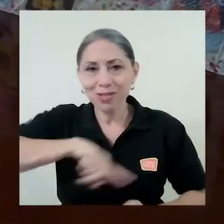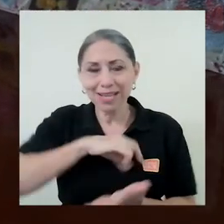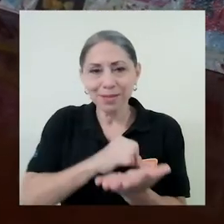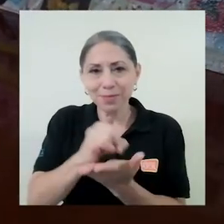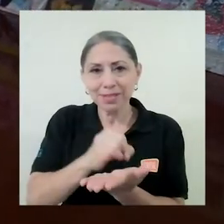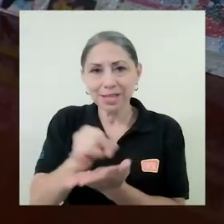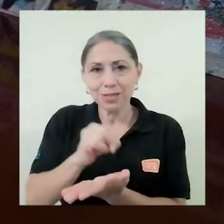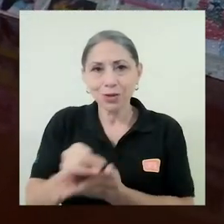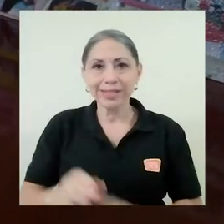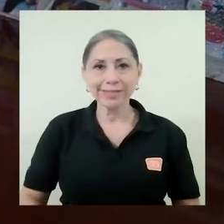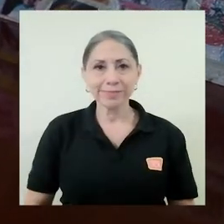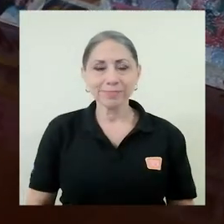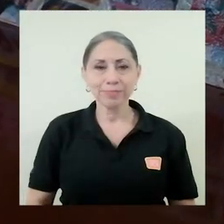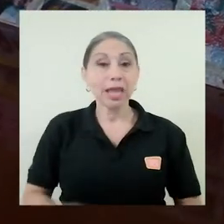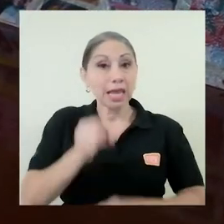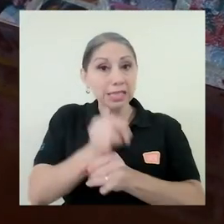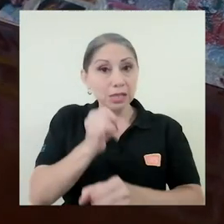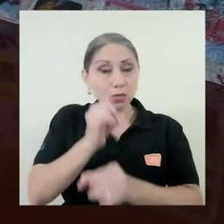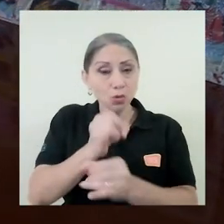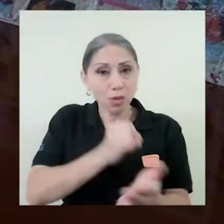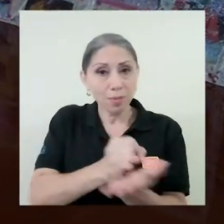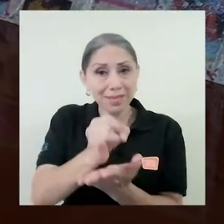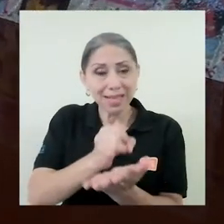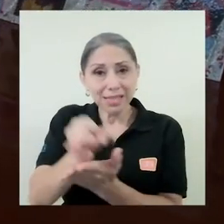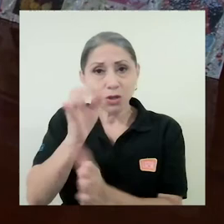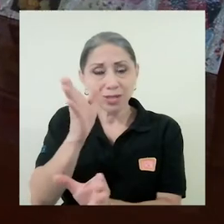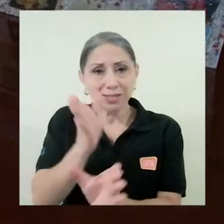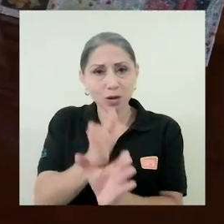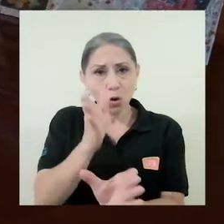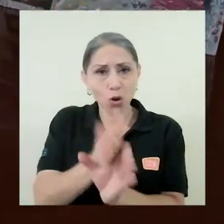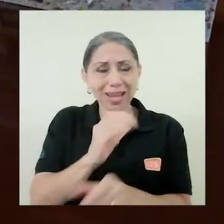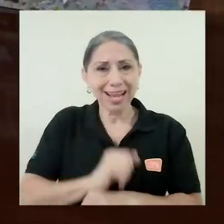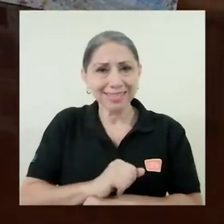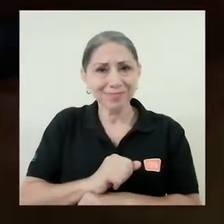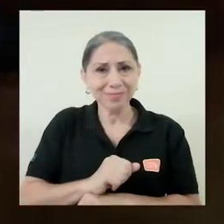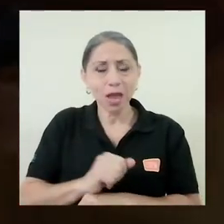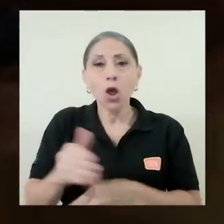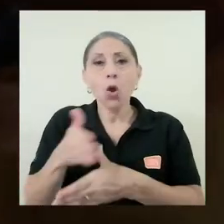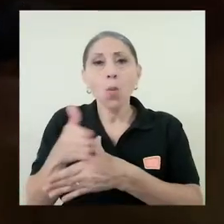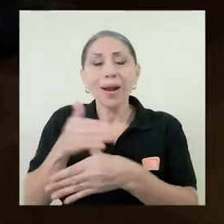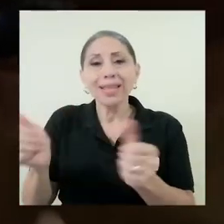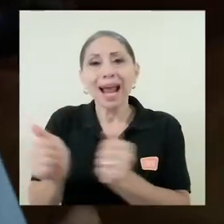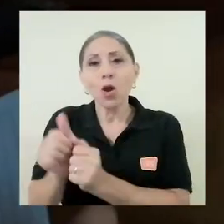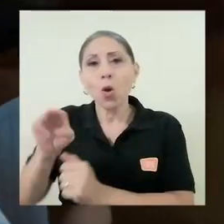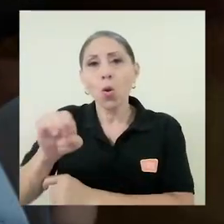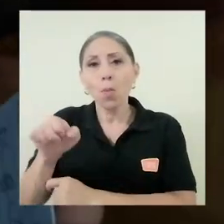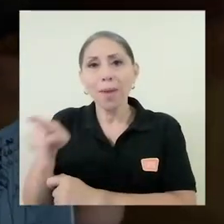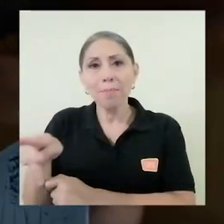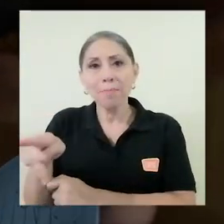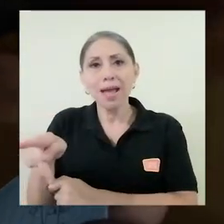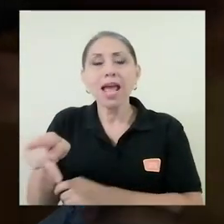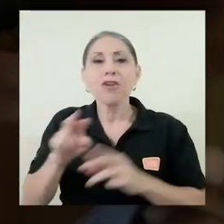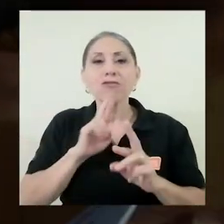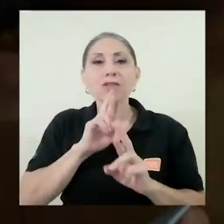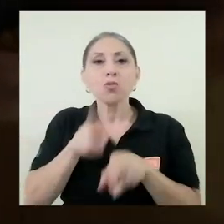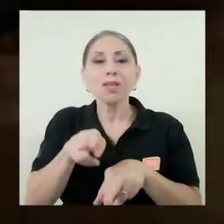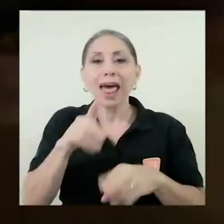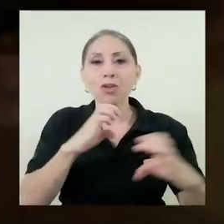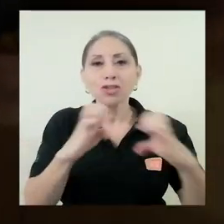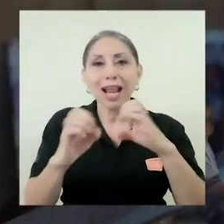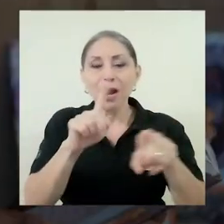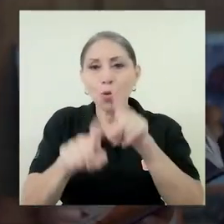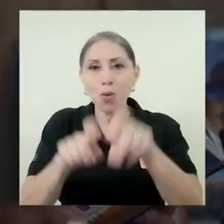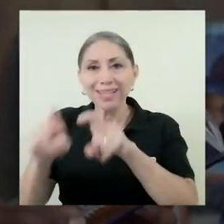investigaciones. El Instituto de Investigaciones Psicológicas compartirá con el MEP los resultados de la